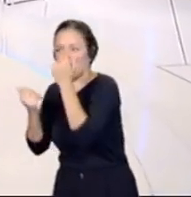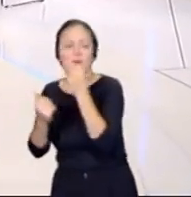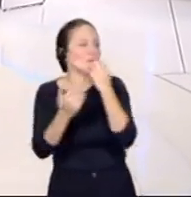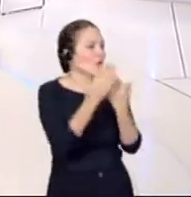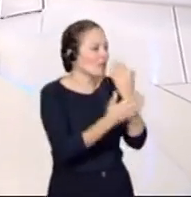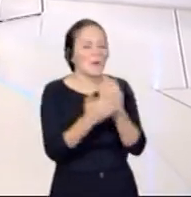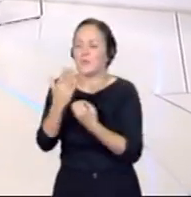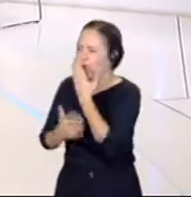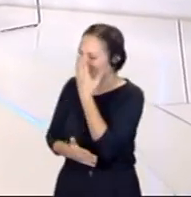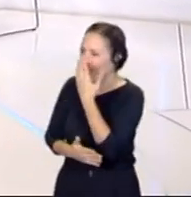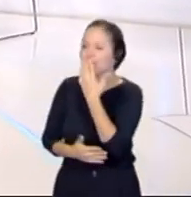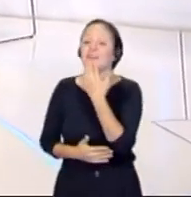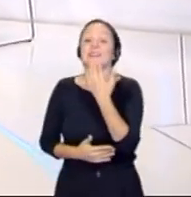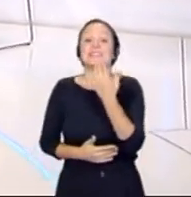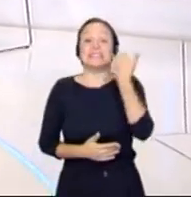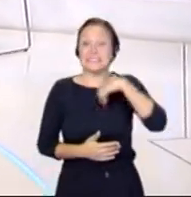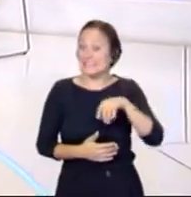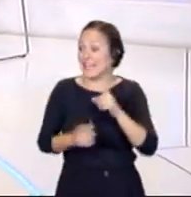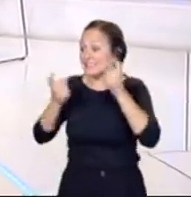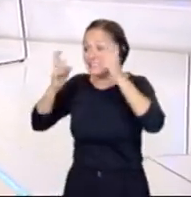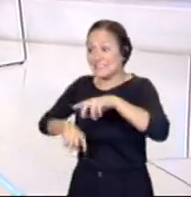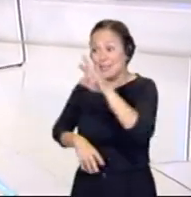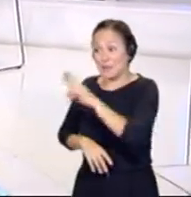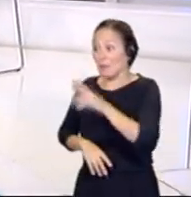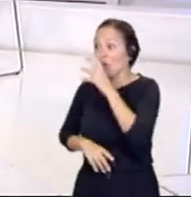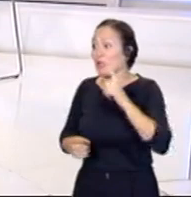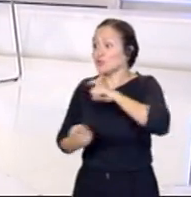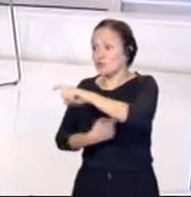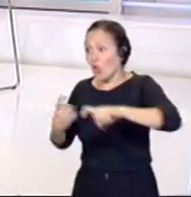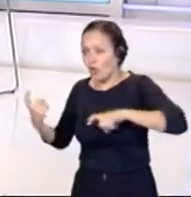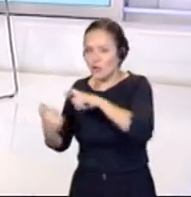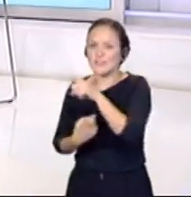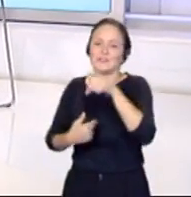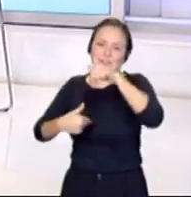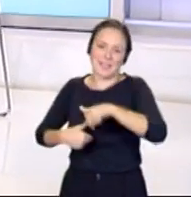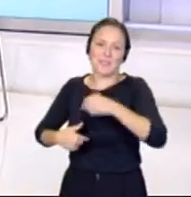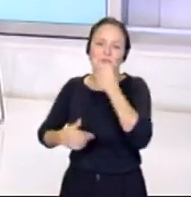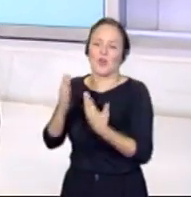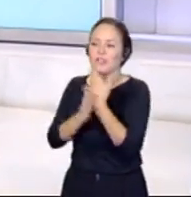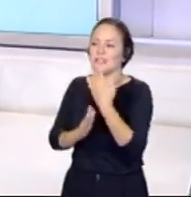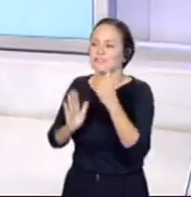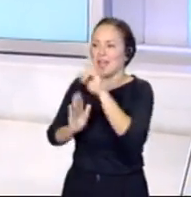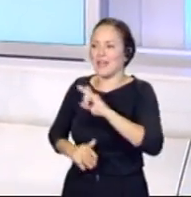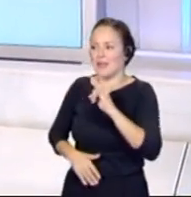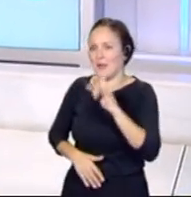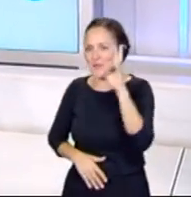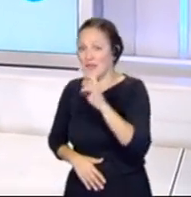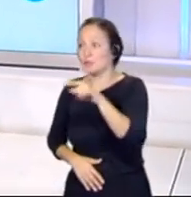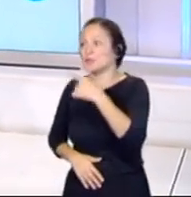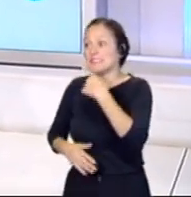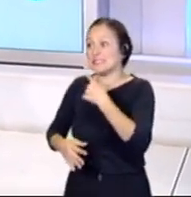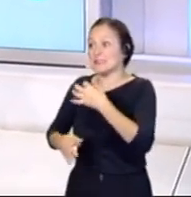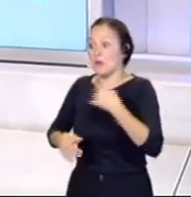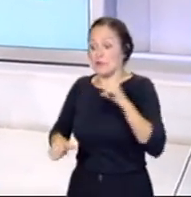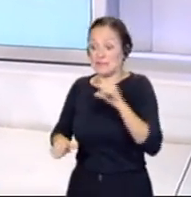Repetimos cita, ya tenemos una cita porque cada año te tenemos presente en este Buenos Días, Canarias. Siempre me dices, es la semana de infarto, la semana de los últimos